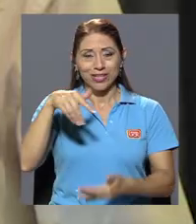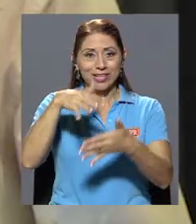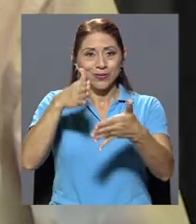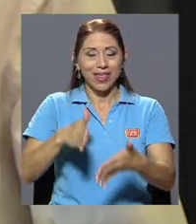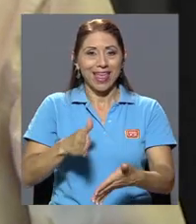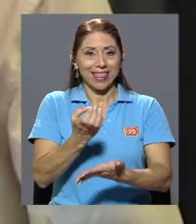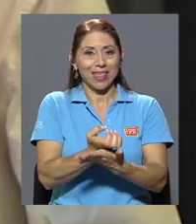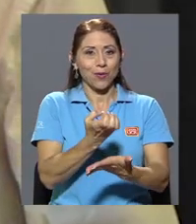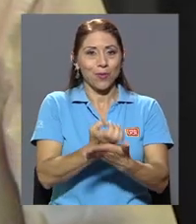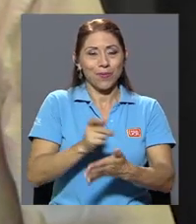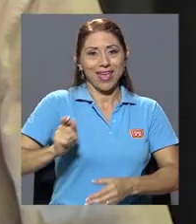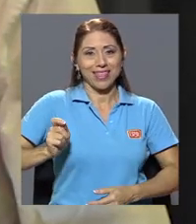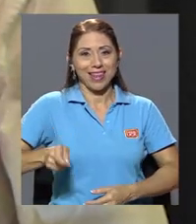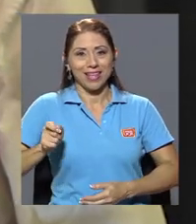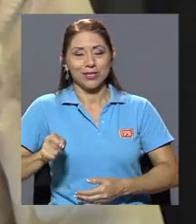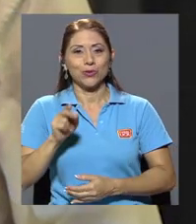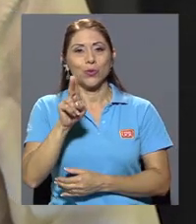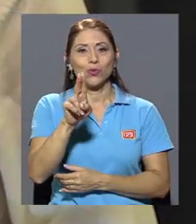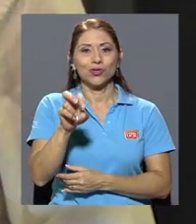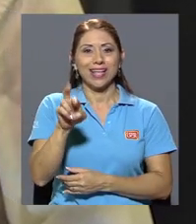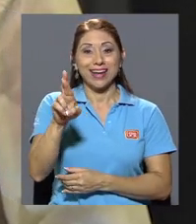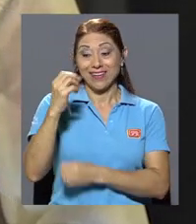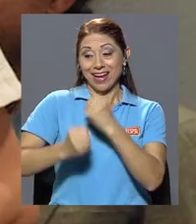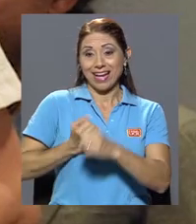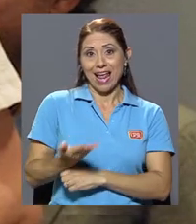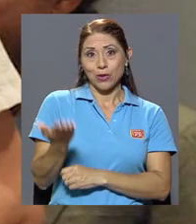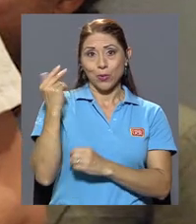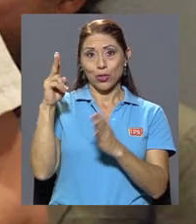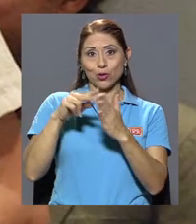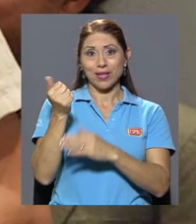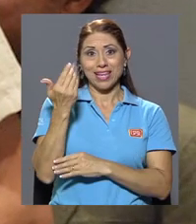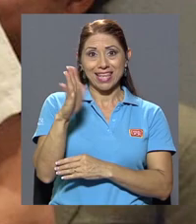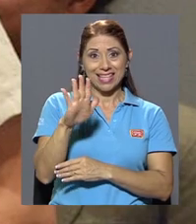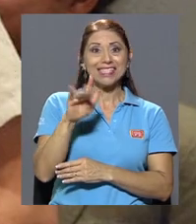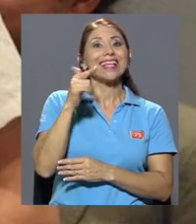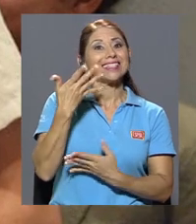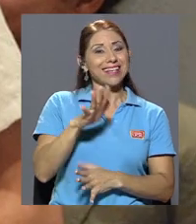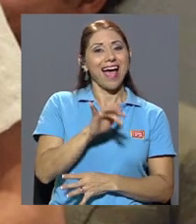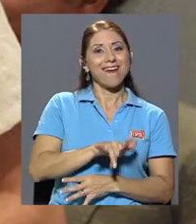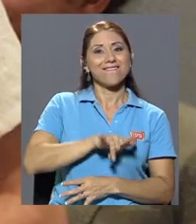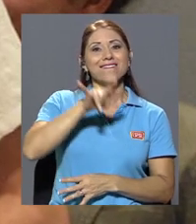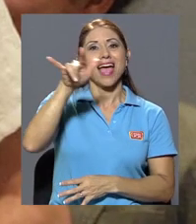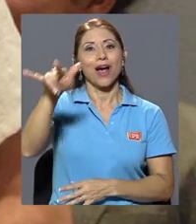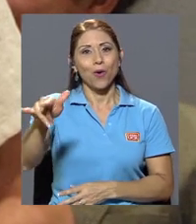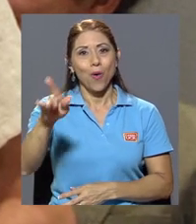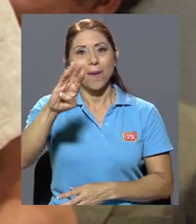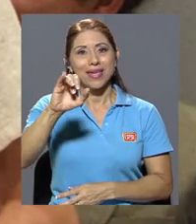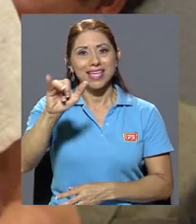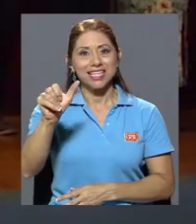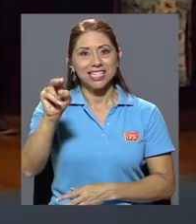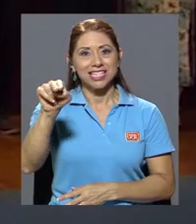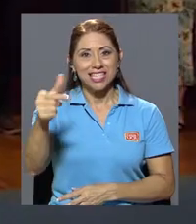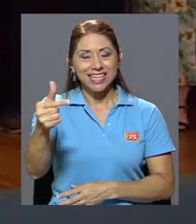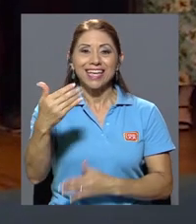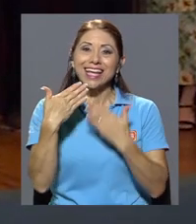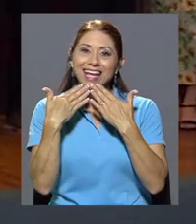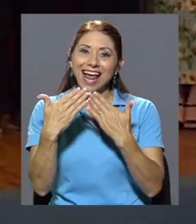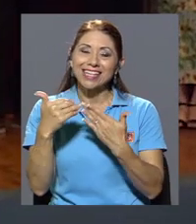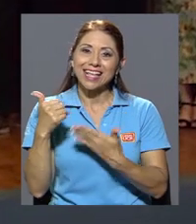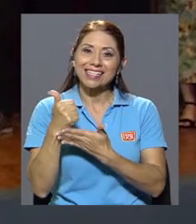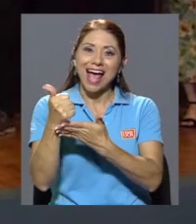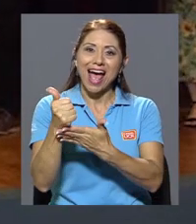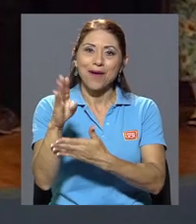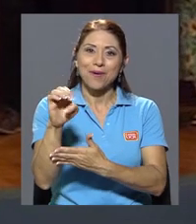Economía y Derecho en la UCR. En el 2015 tuvo la oportunidad de viajar a Beijing gracias a una beca y desde